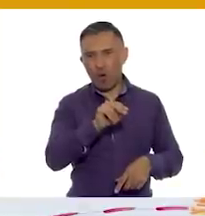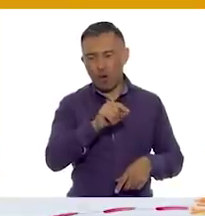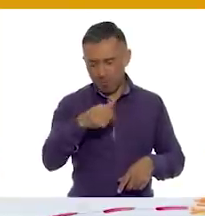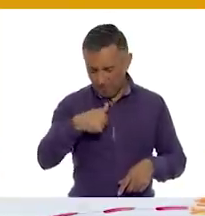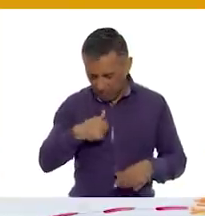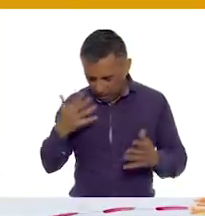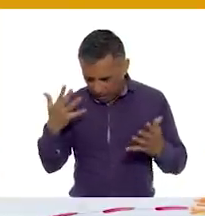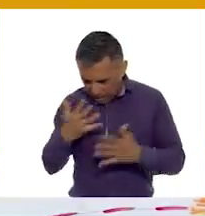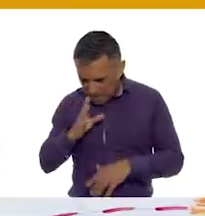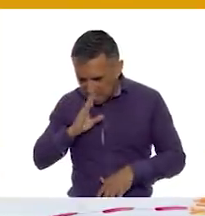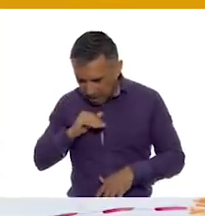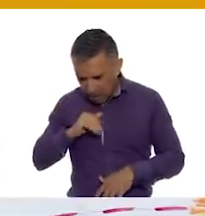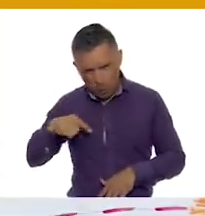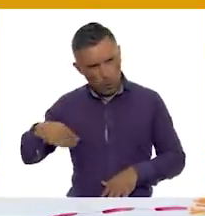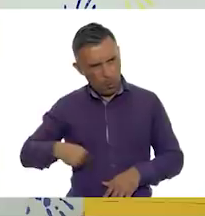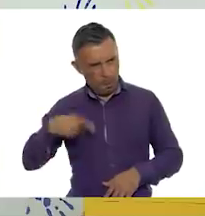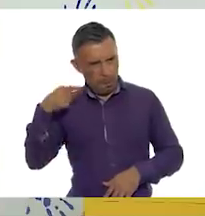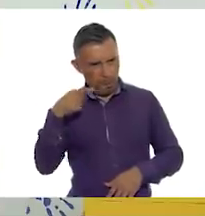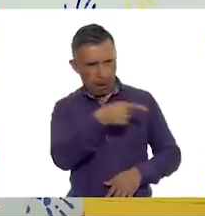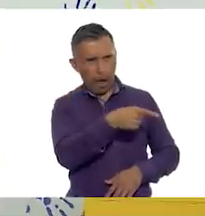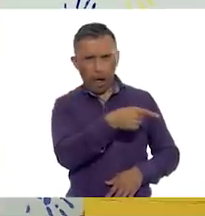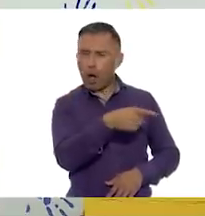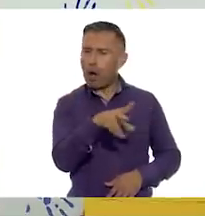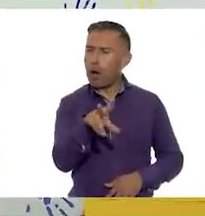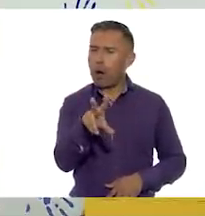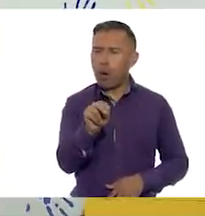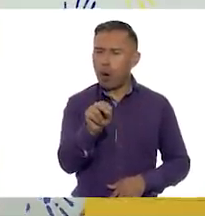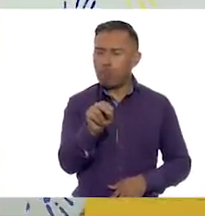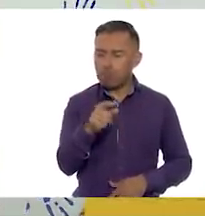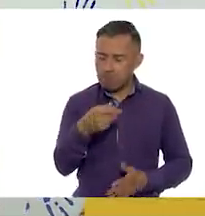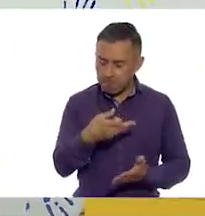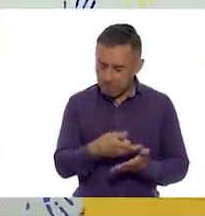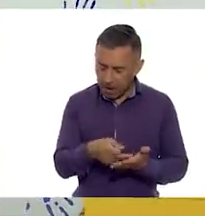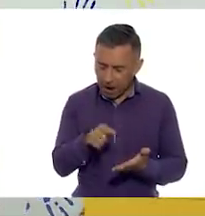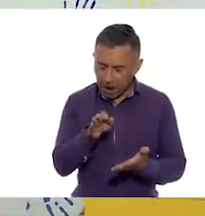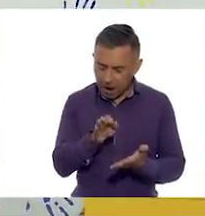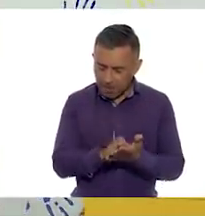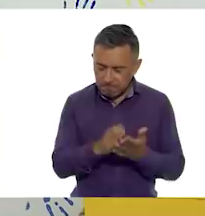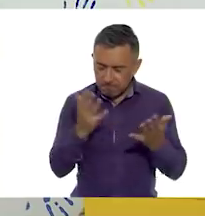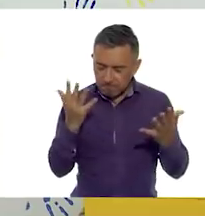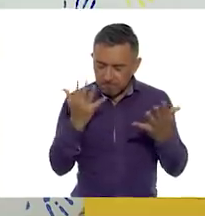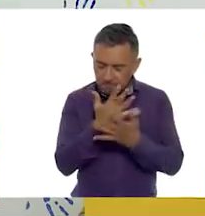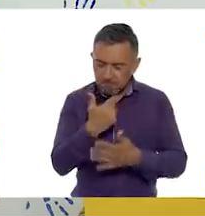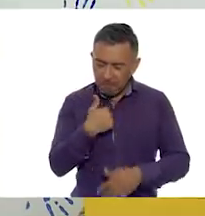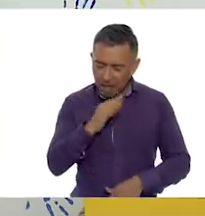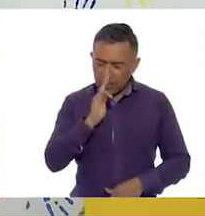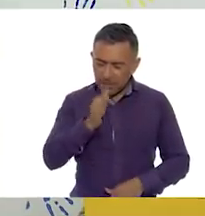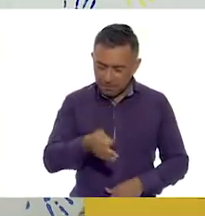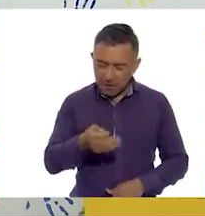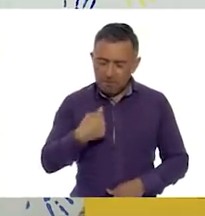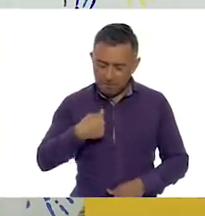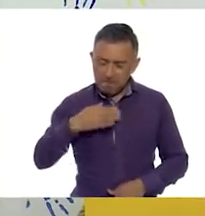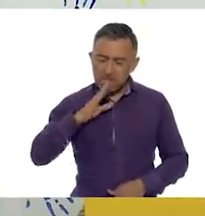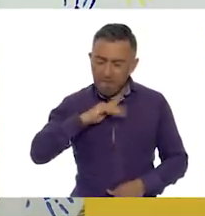mal. Sé valiente y da la cara. Todos te